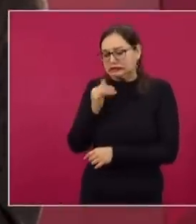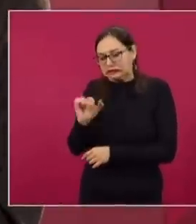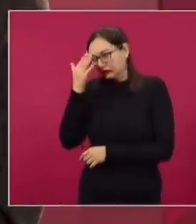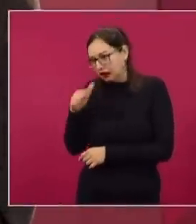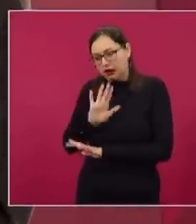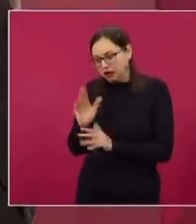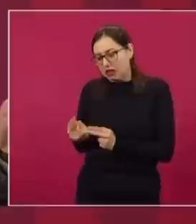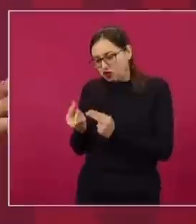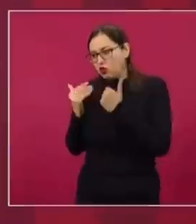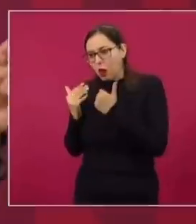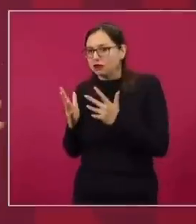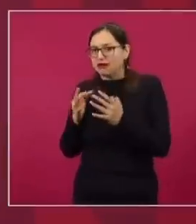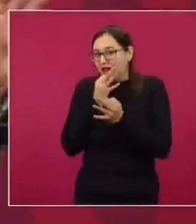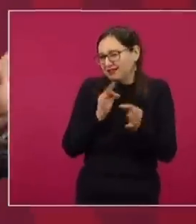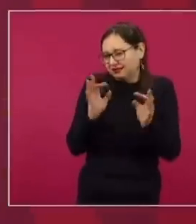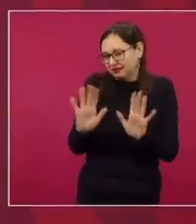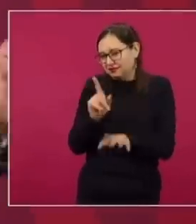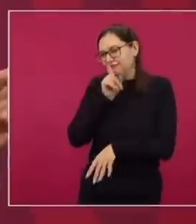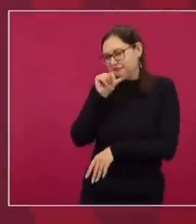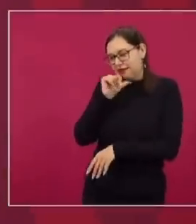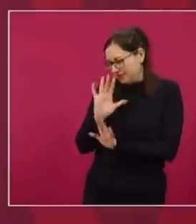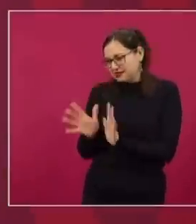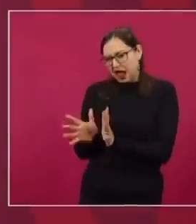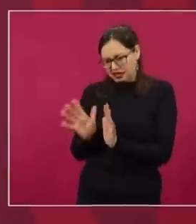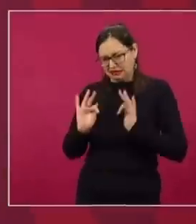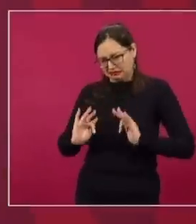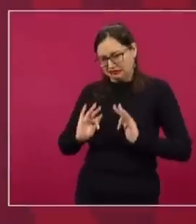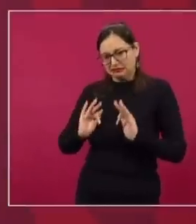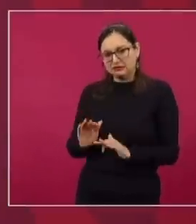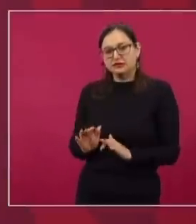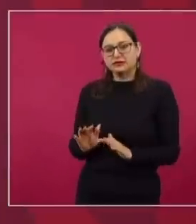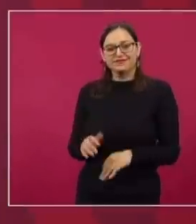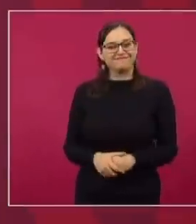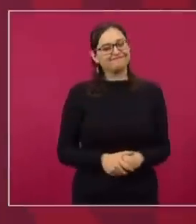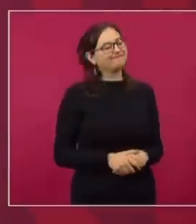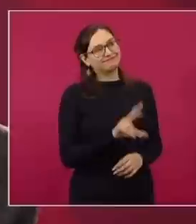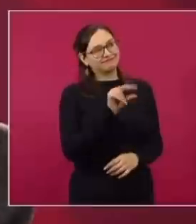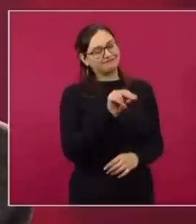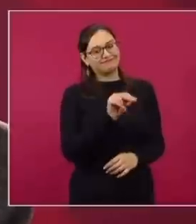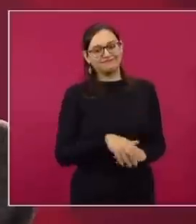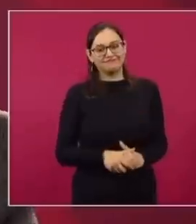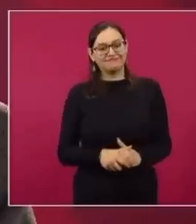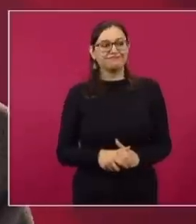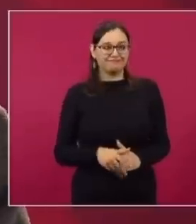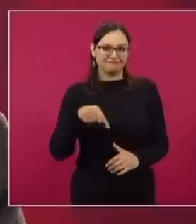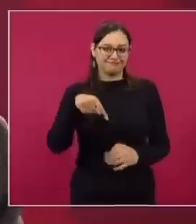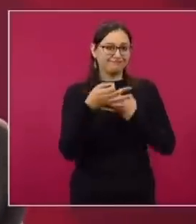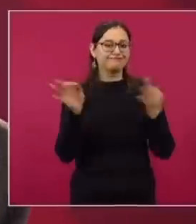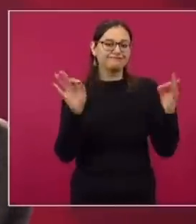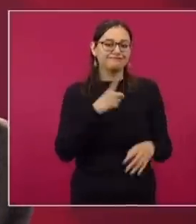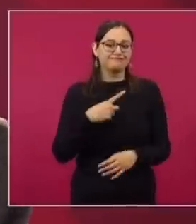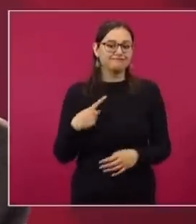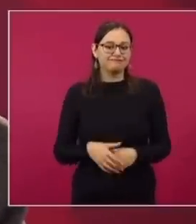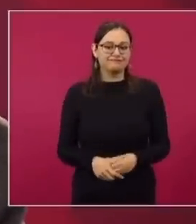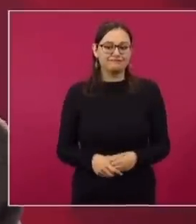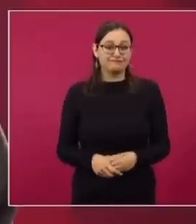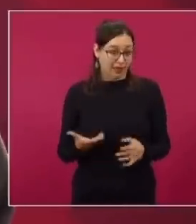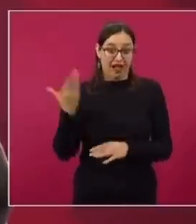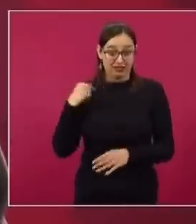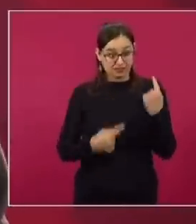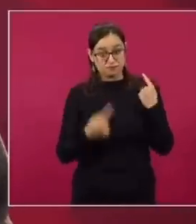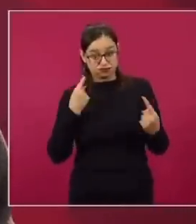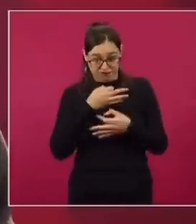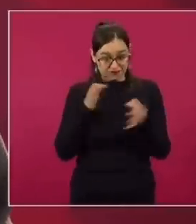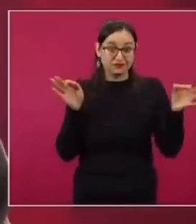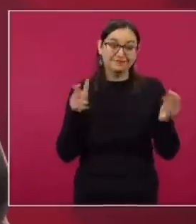negocio, pero no hace falta ya seguir. Y le dijo Andrés, no, tiene que ser aquí en clase, como lo hizo.